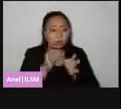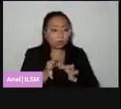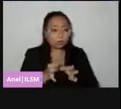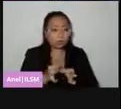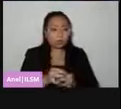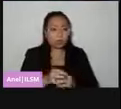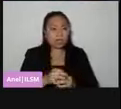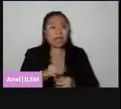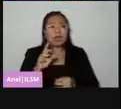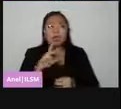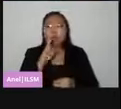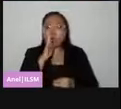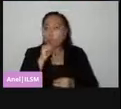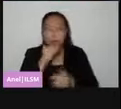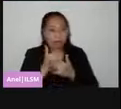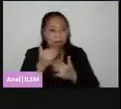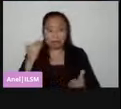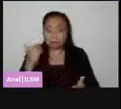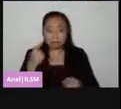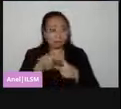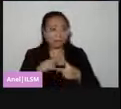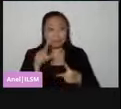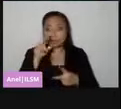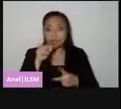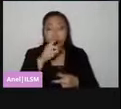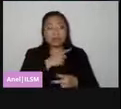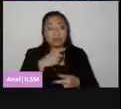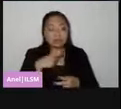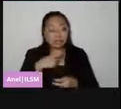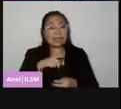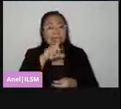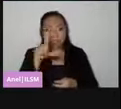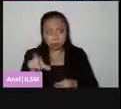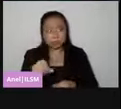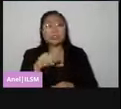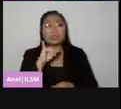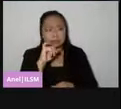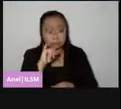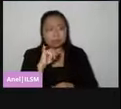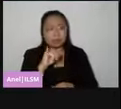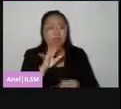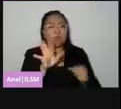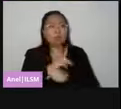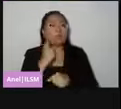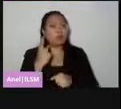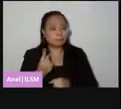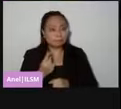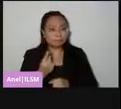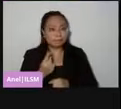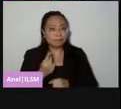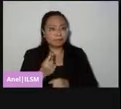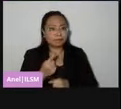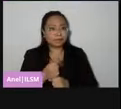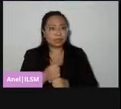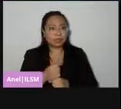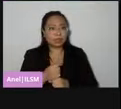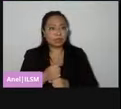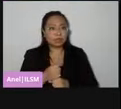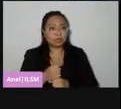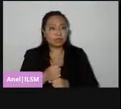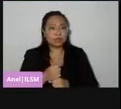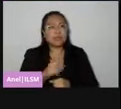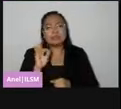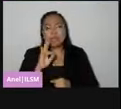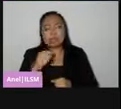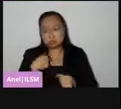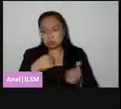puede iniciar después. Y aquí me gustaría ser muy enfática el por qué después. Y el por qué después, no por qué, porque lo decidamos.